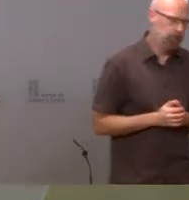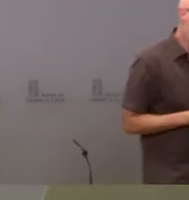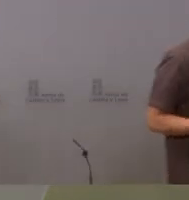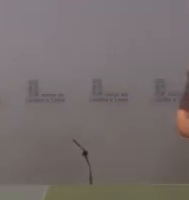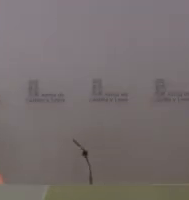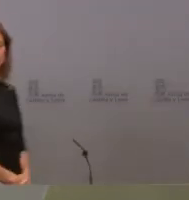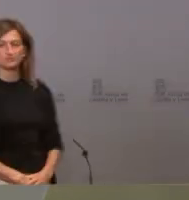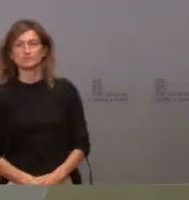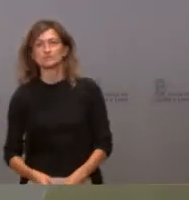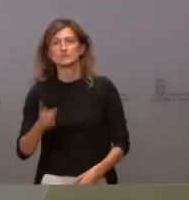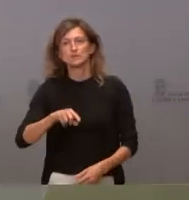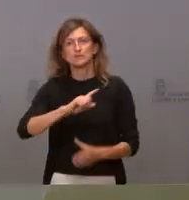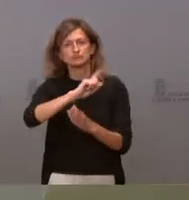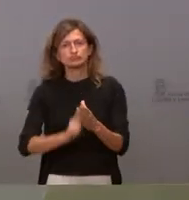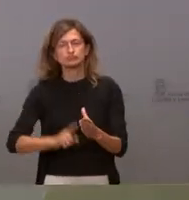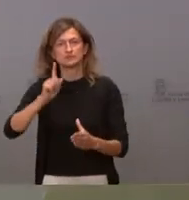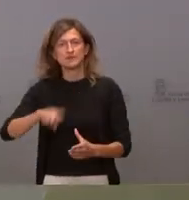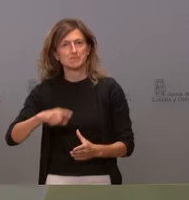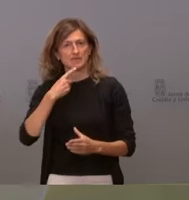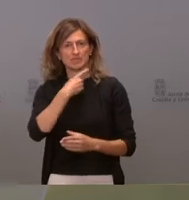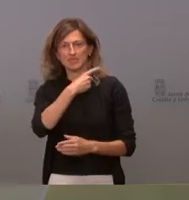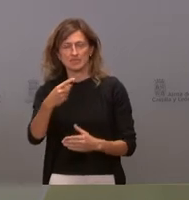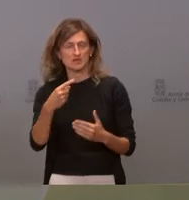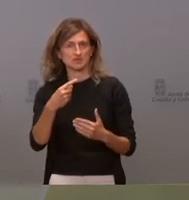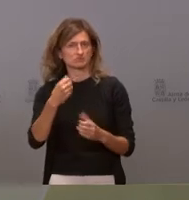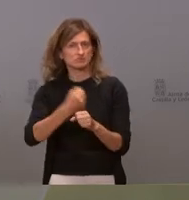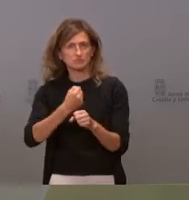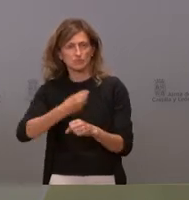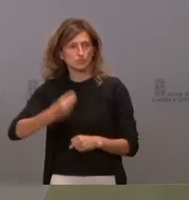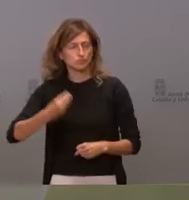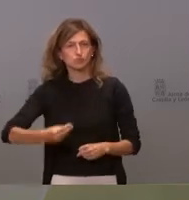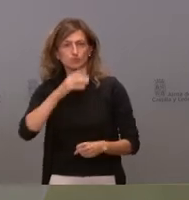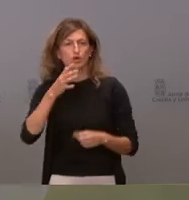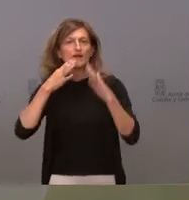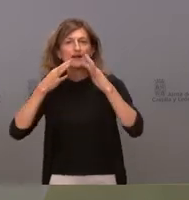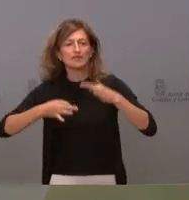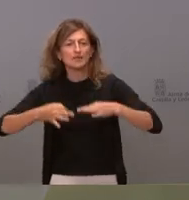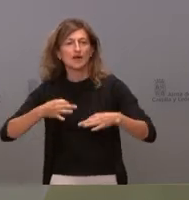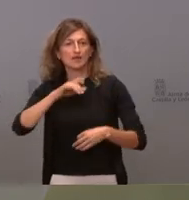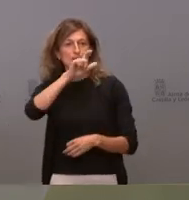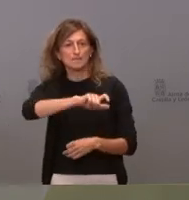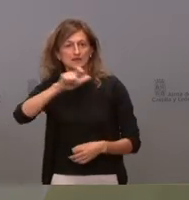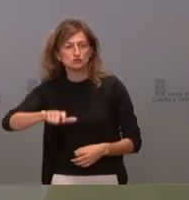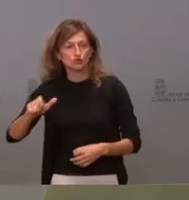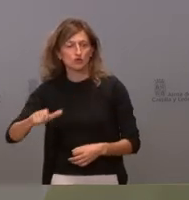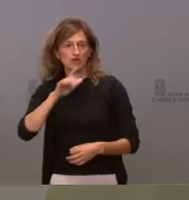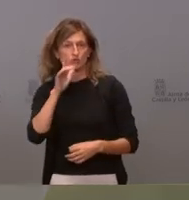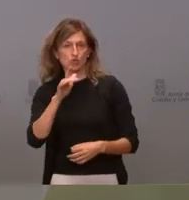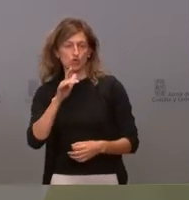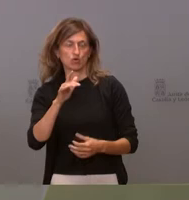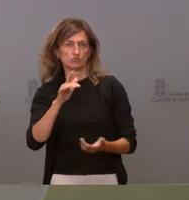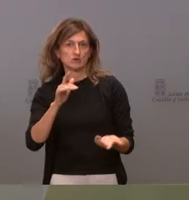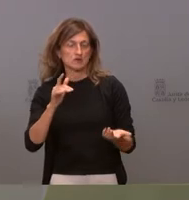técnicamente, de alabar, que no nos cansamos de repetir, que han garantizado la seguridad de las personas. No ha habido desgracias personales,